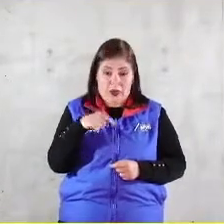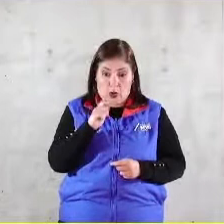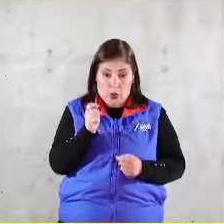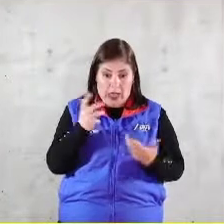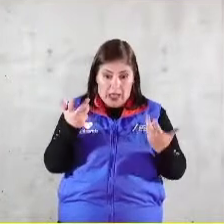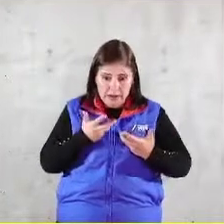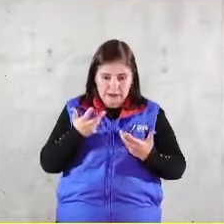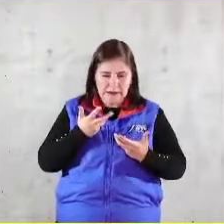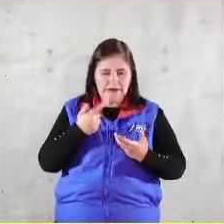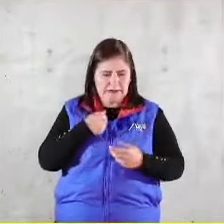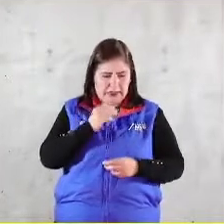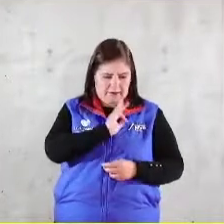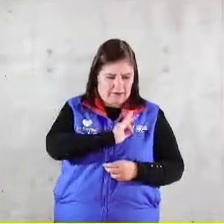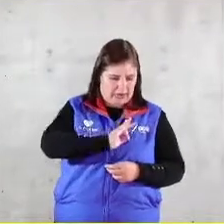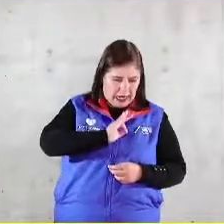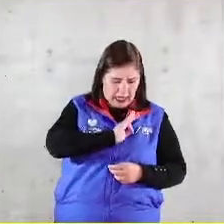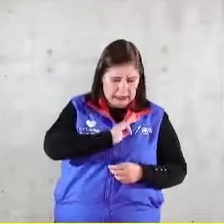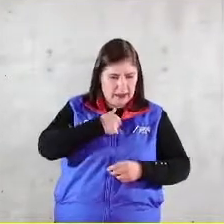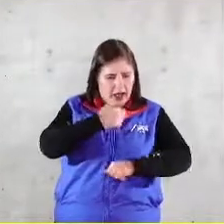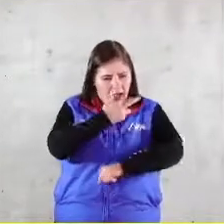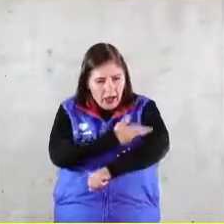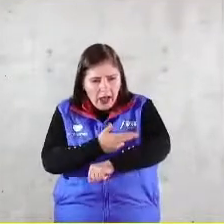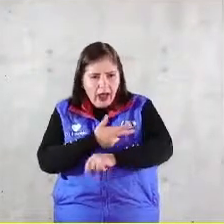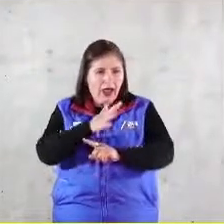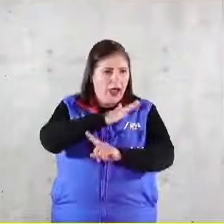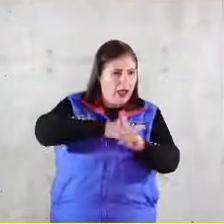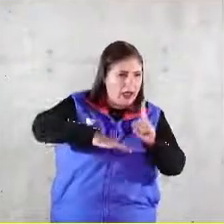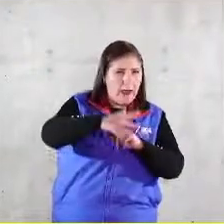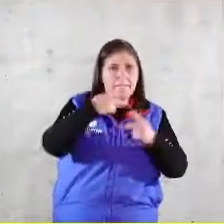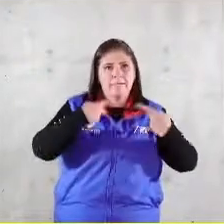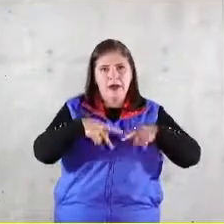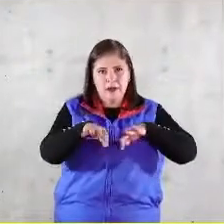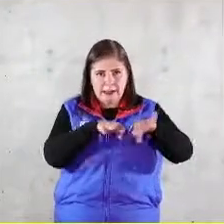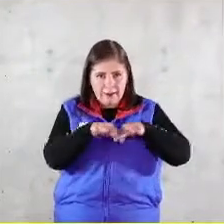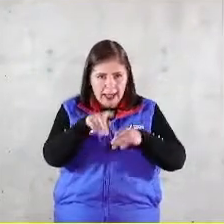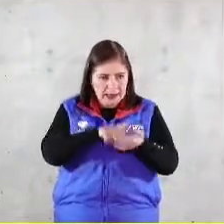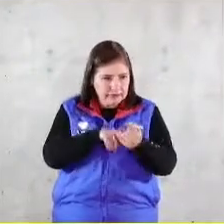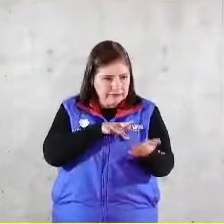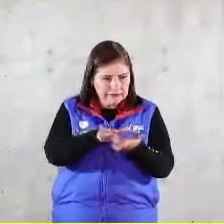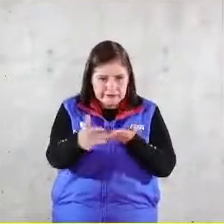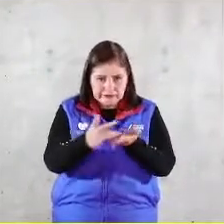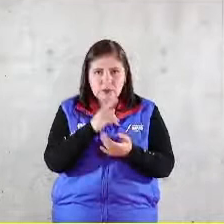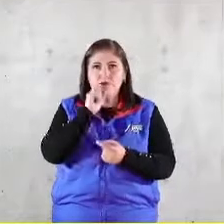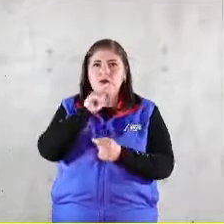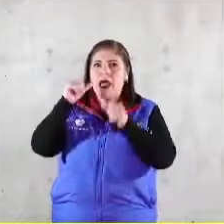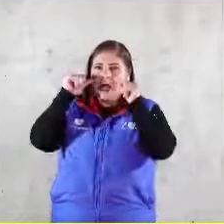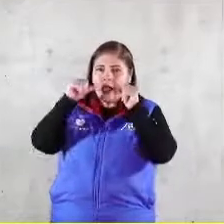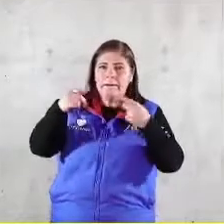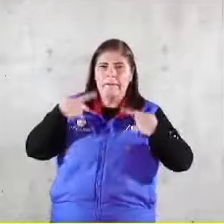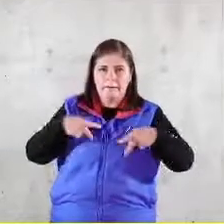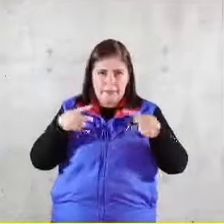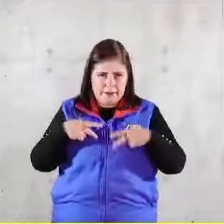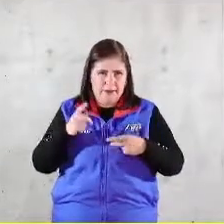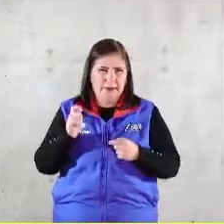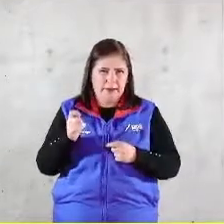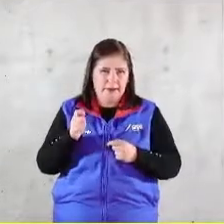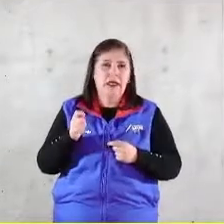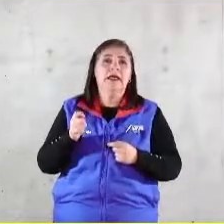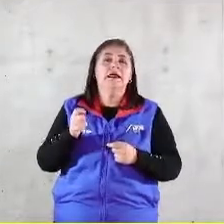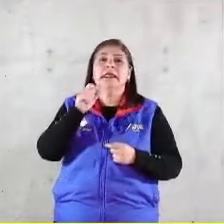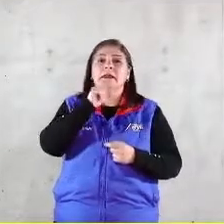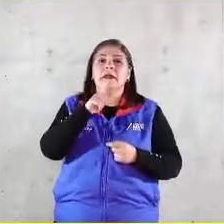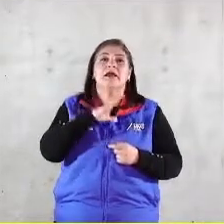felicidad de nosotros de nuestros colaboradores de nuestros clientes y nos acercaremos a lo que los filósofos llaman la vida